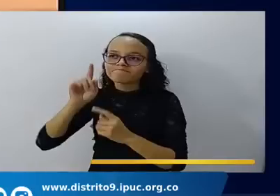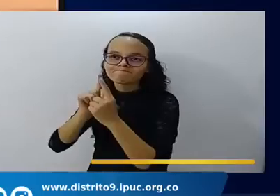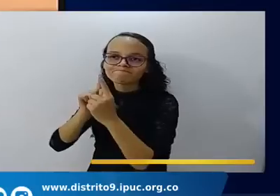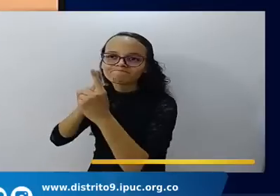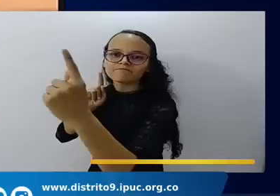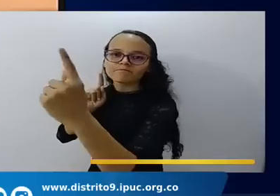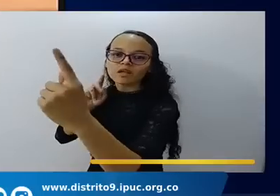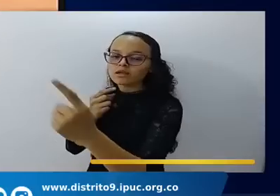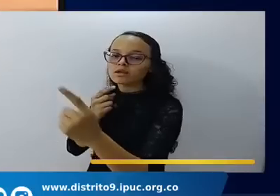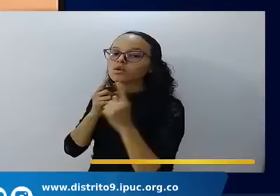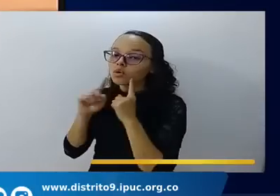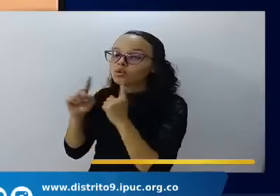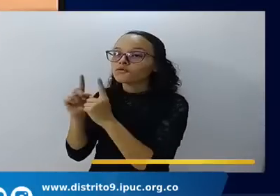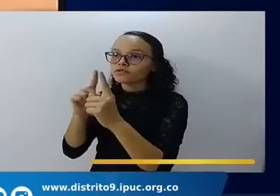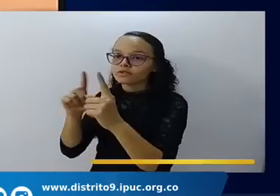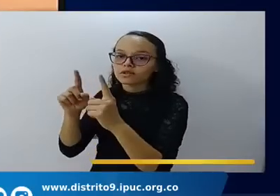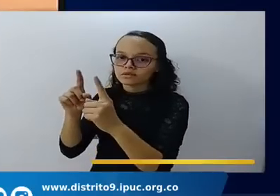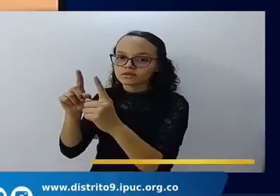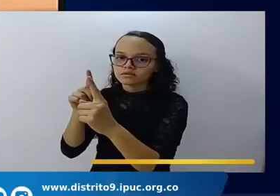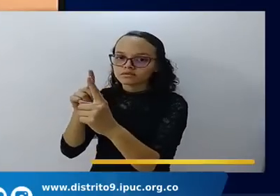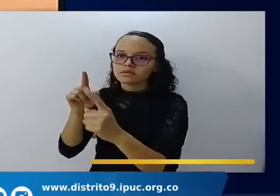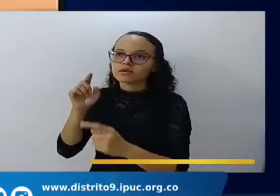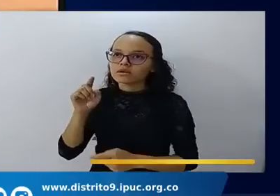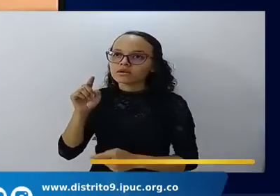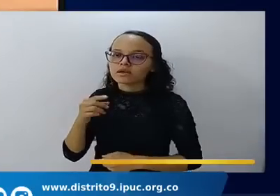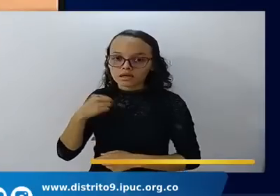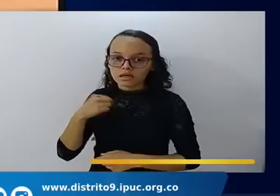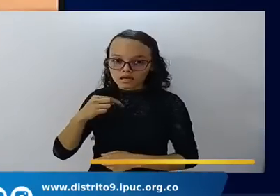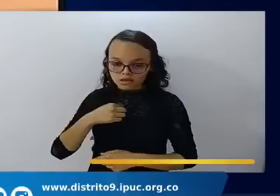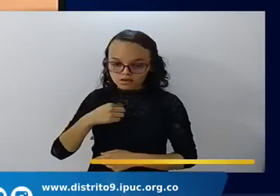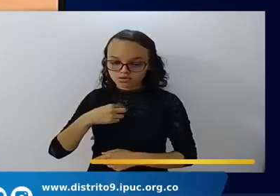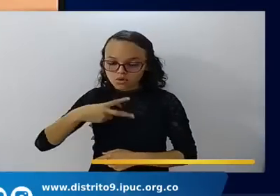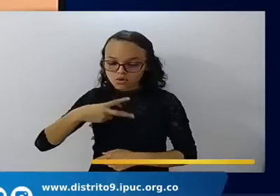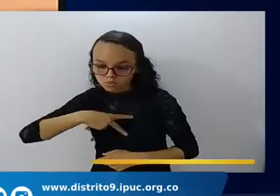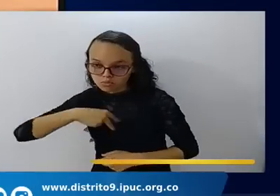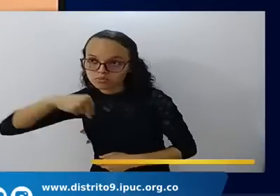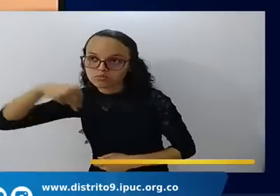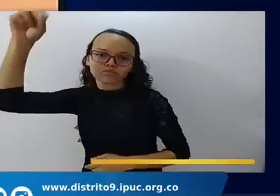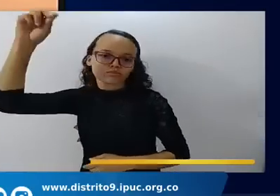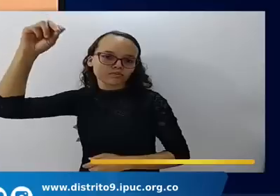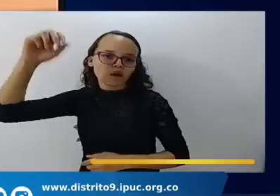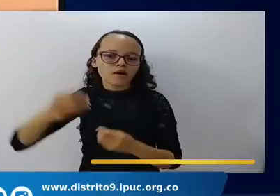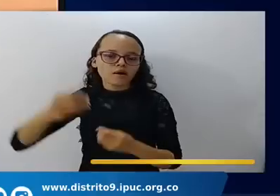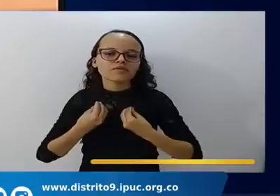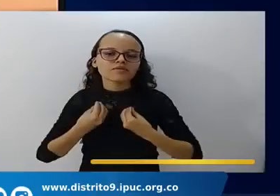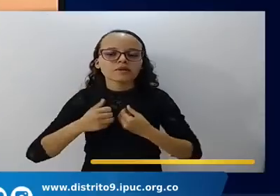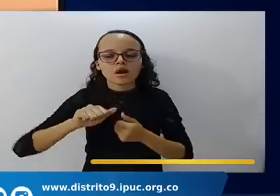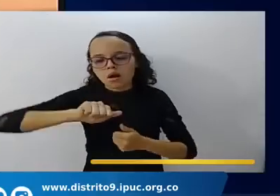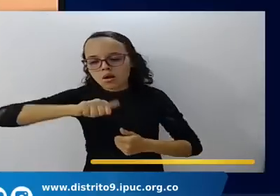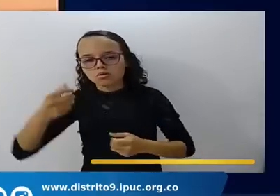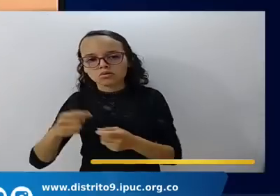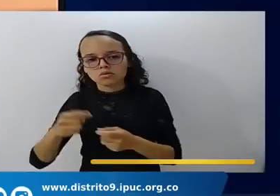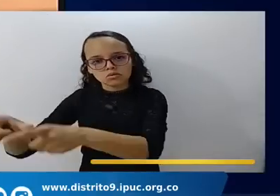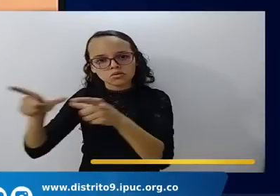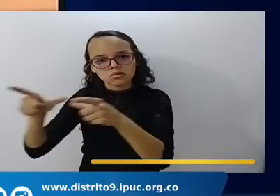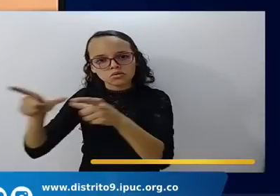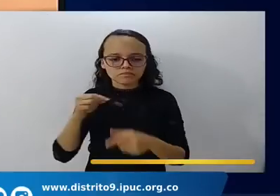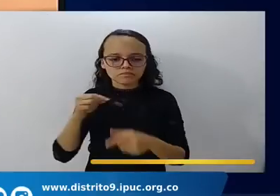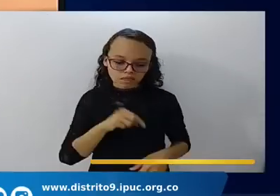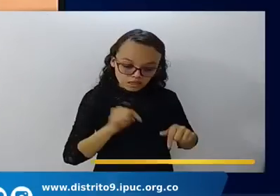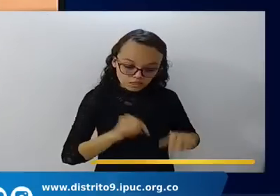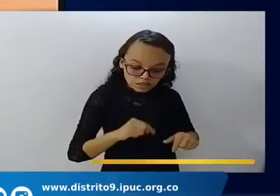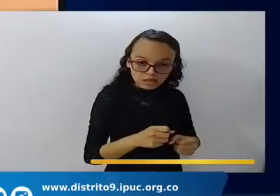confesando que eran extranjeros y peregrinos sobre la tierra